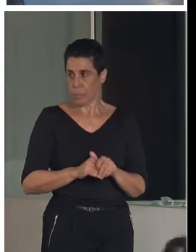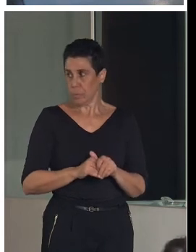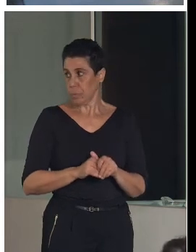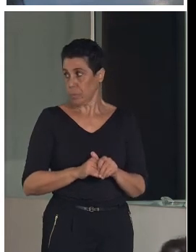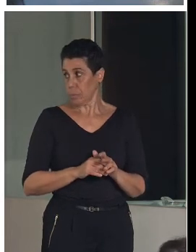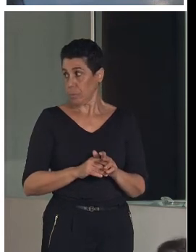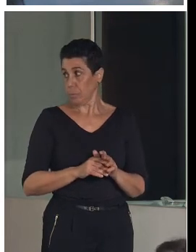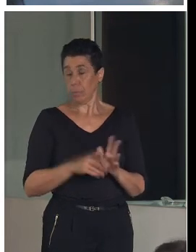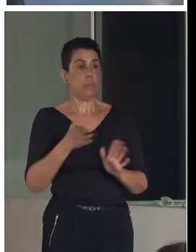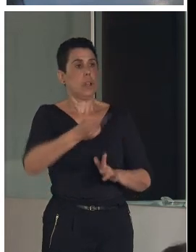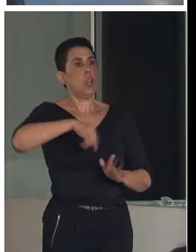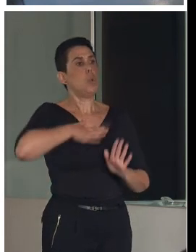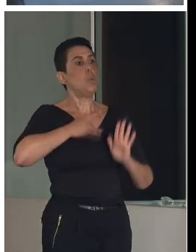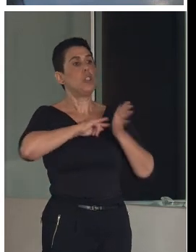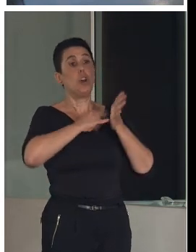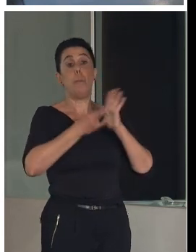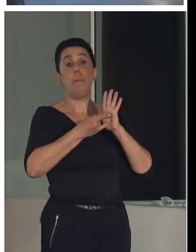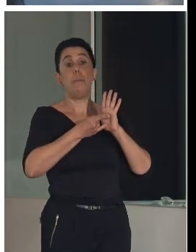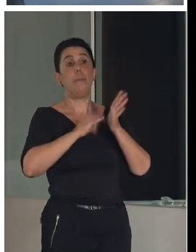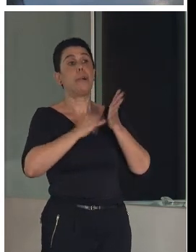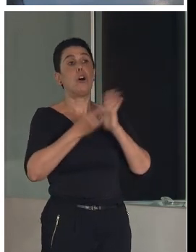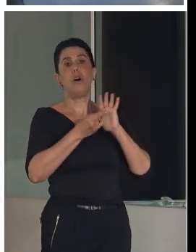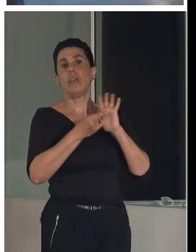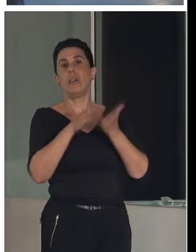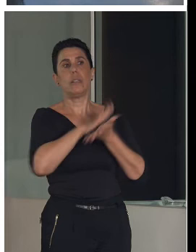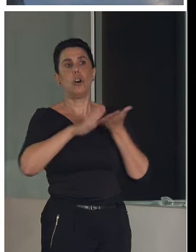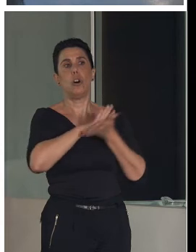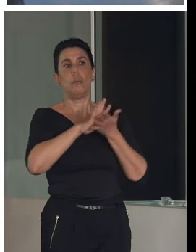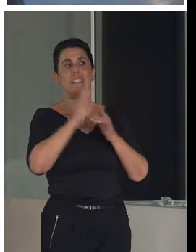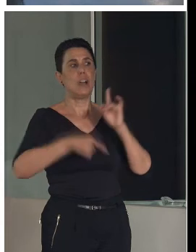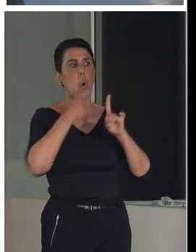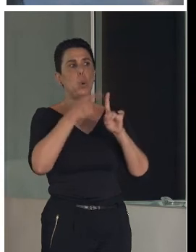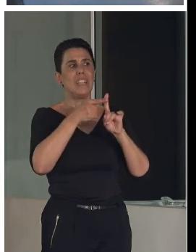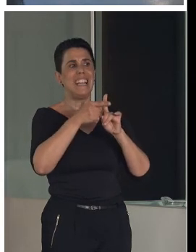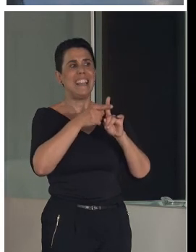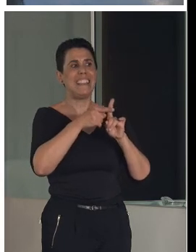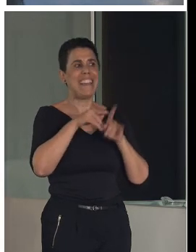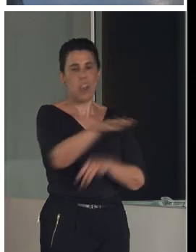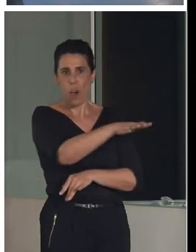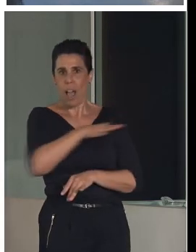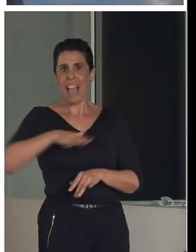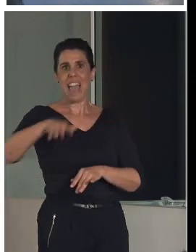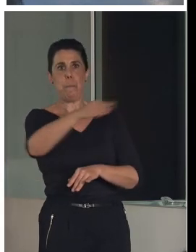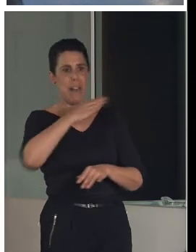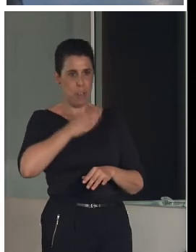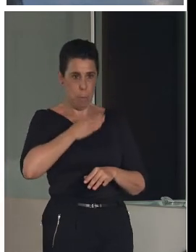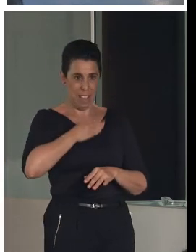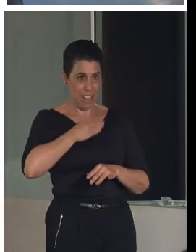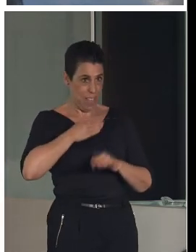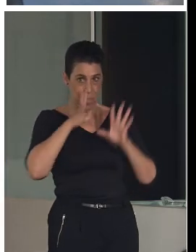está basado sobre todo en la utilización del espacio patrimonial como espacio de aprendizaje y concentrador de innovación rural.